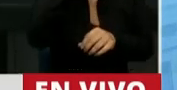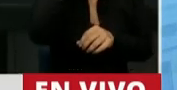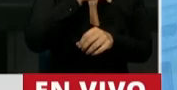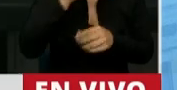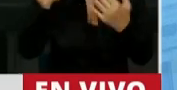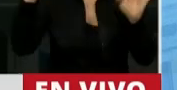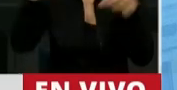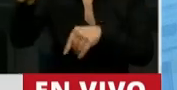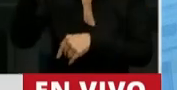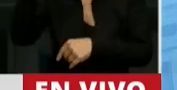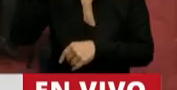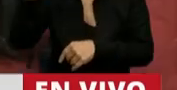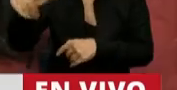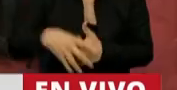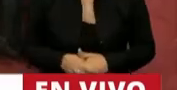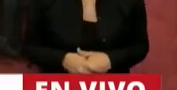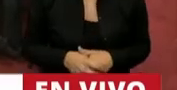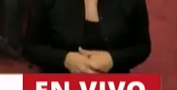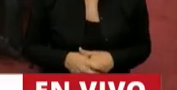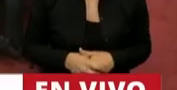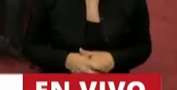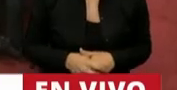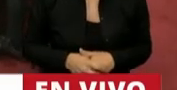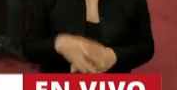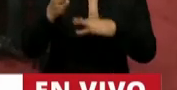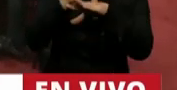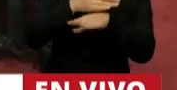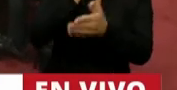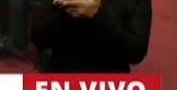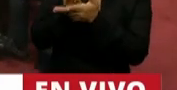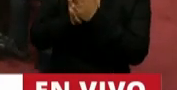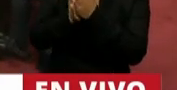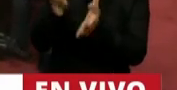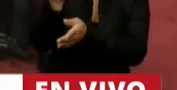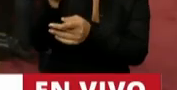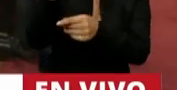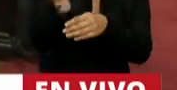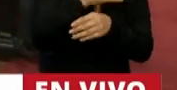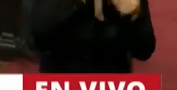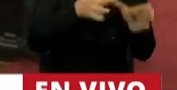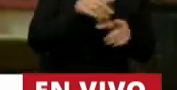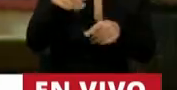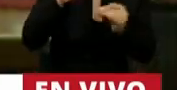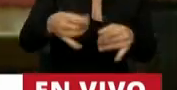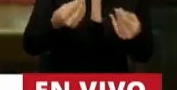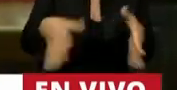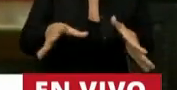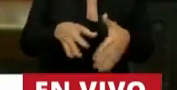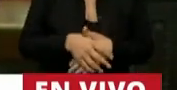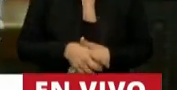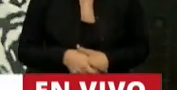Si lo hubiese pedido al principio de la sesión, que es cuando corresponde, diputada. Gracias.